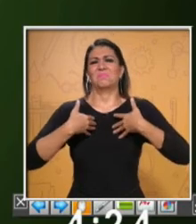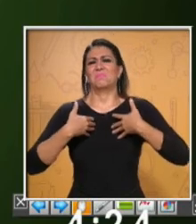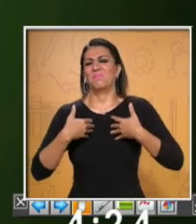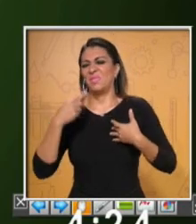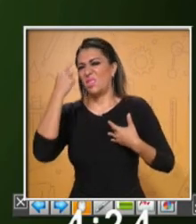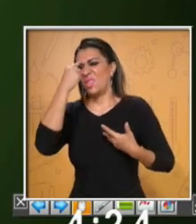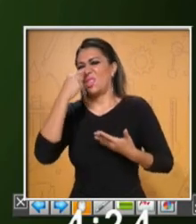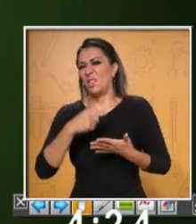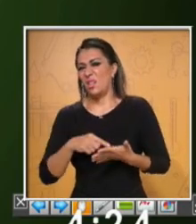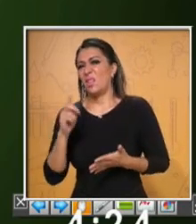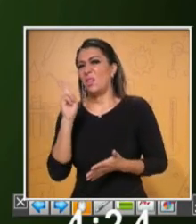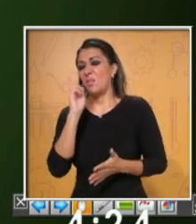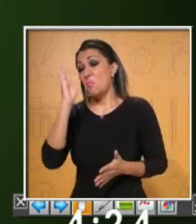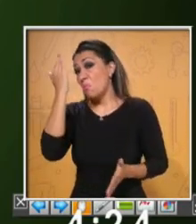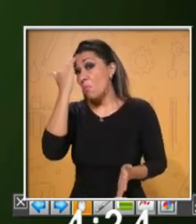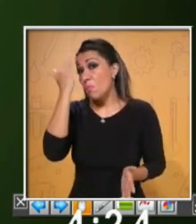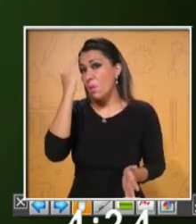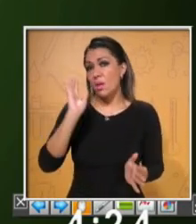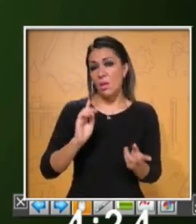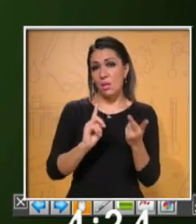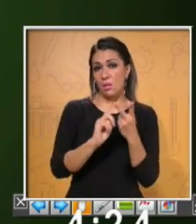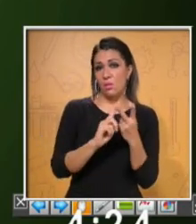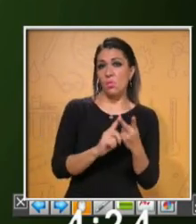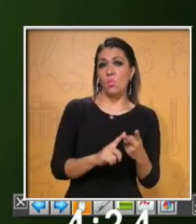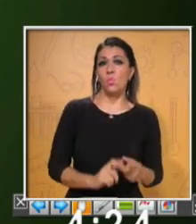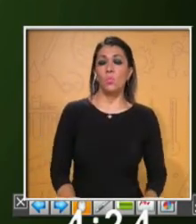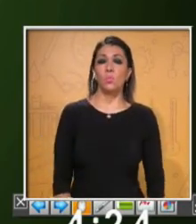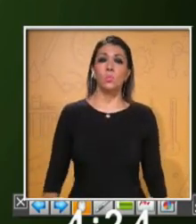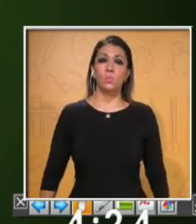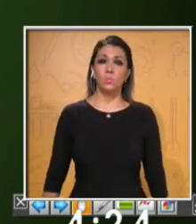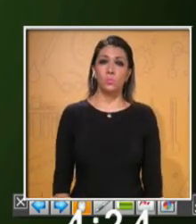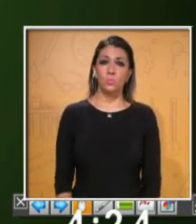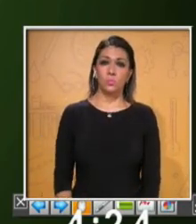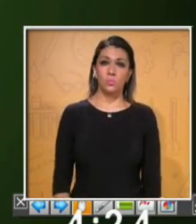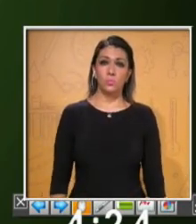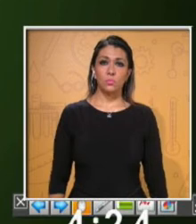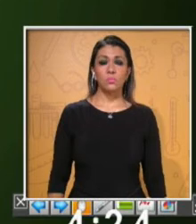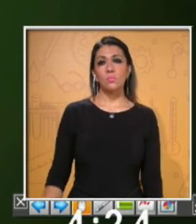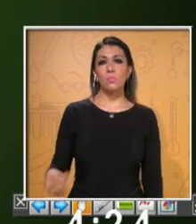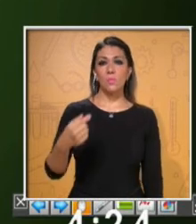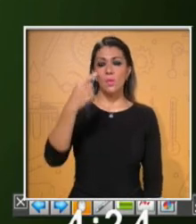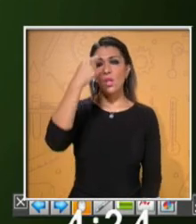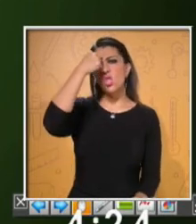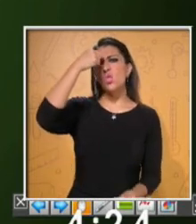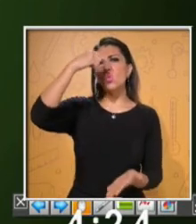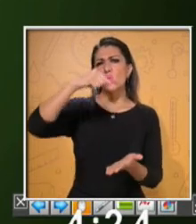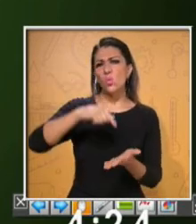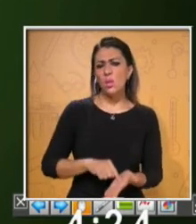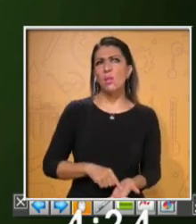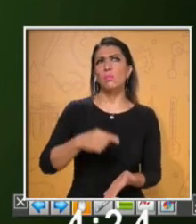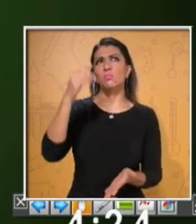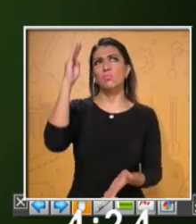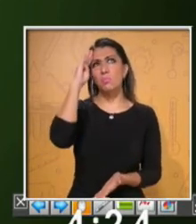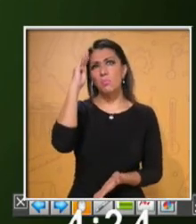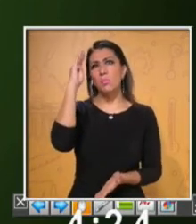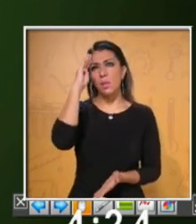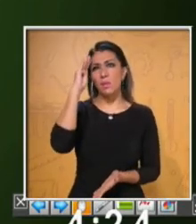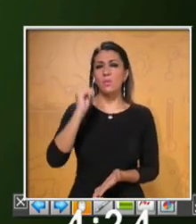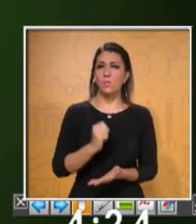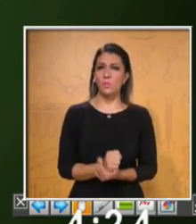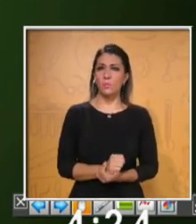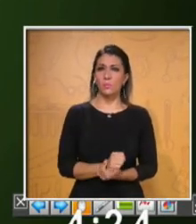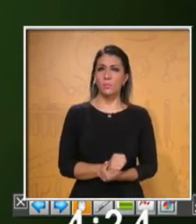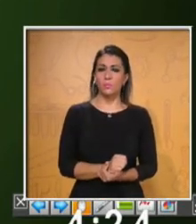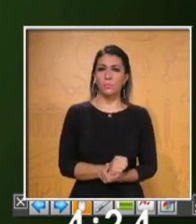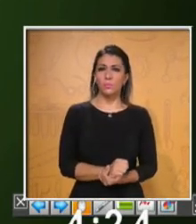También lo podemos usar como sinónimo. supongo. Yo creo que o yo pienso que. Yo